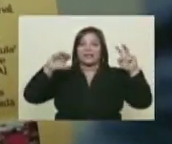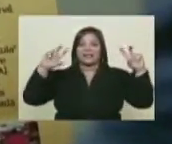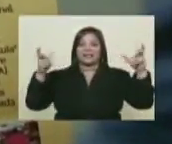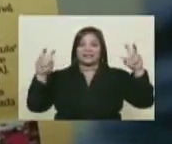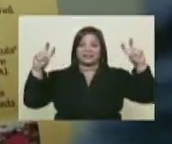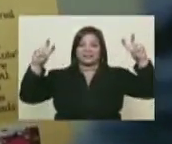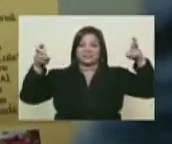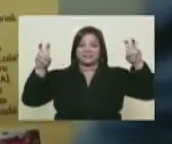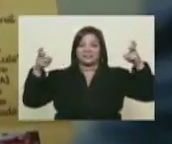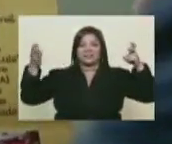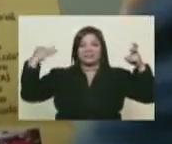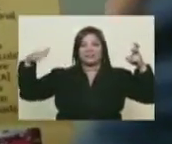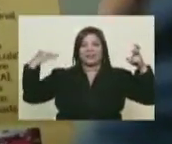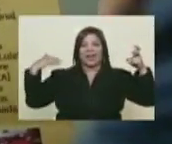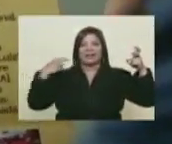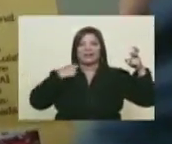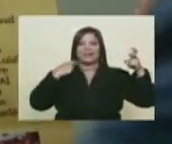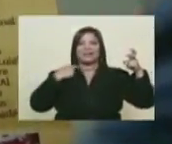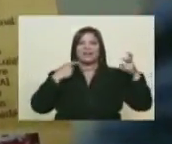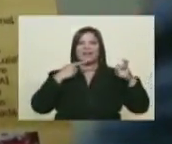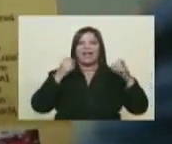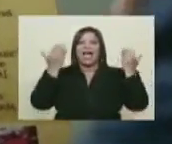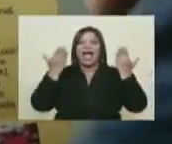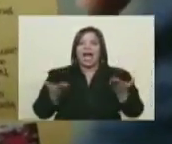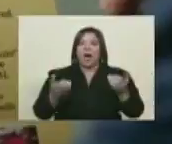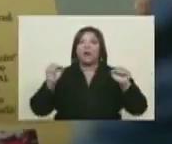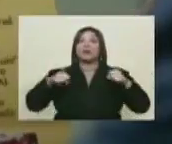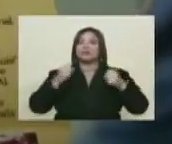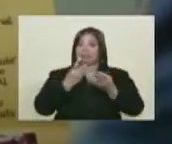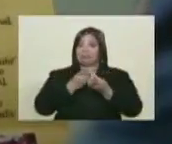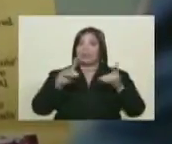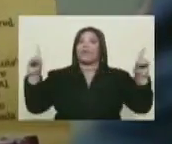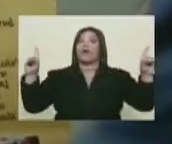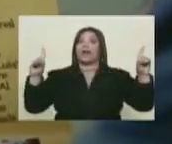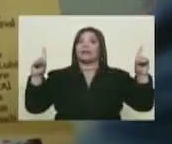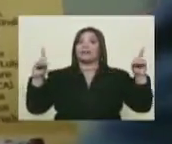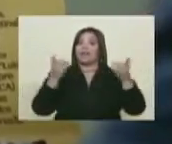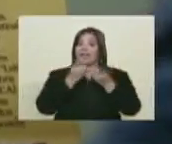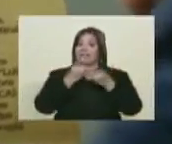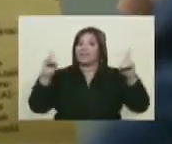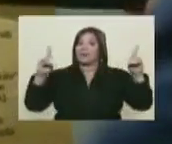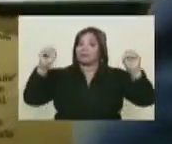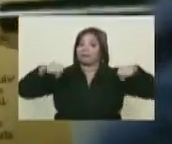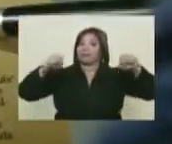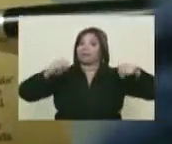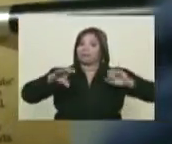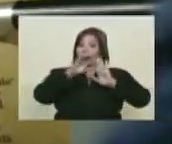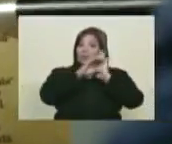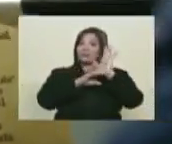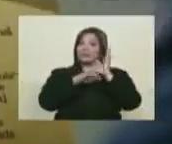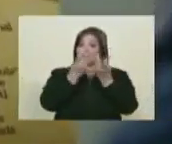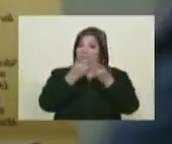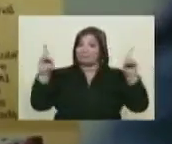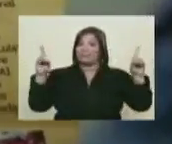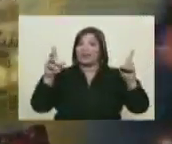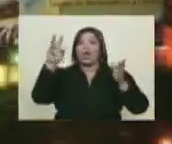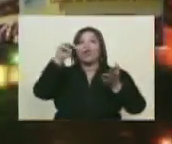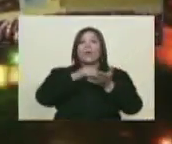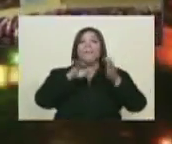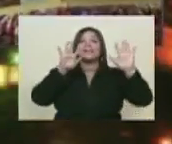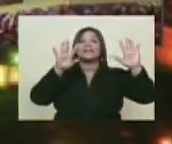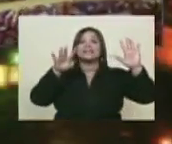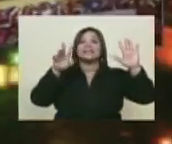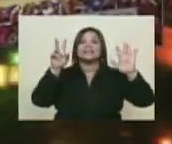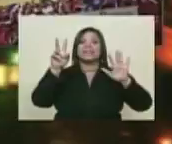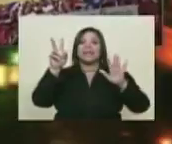periódico de aquel entonces, decía, ahora sí hay democracia con el folio constituyente. Luego, en el 2005, en la